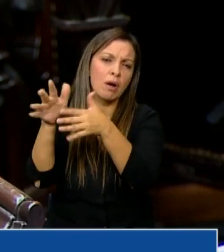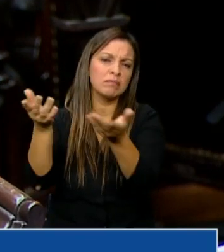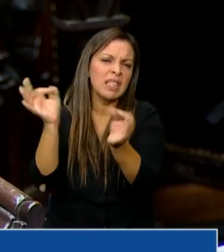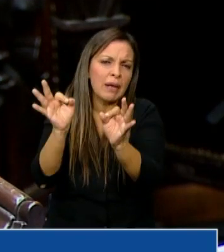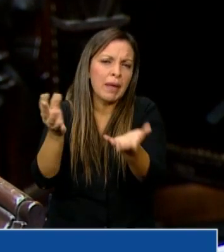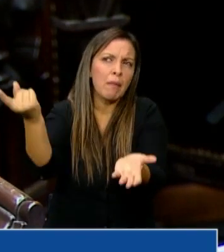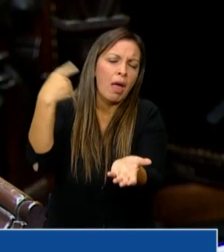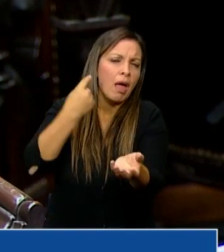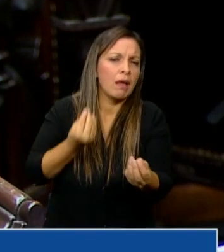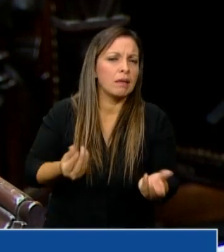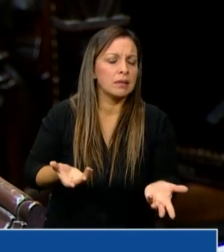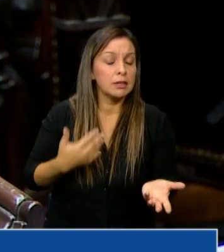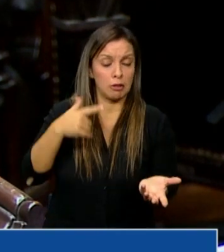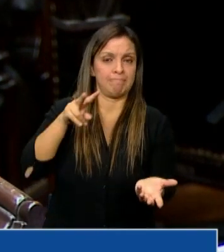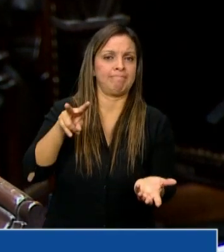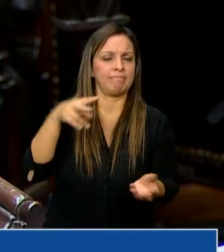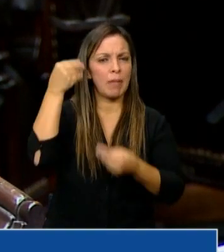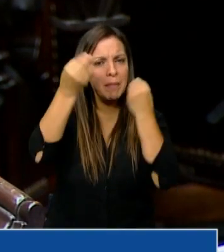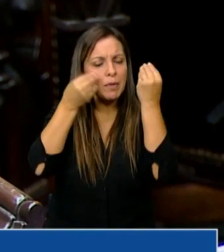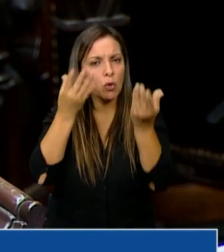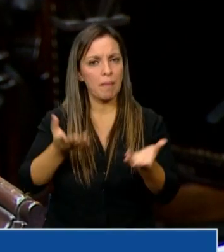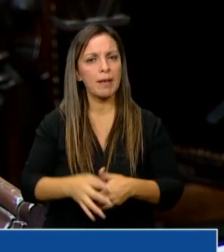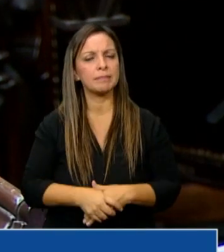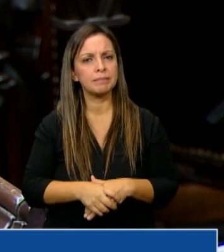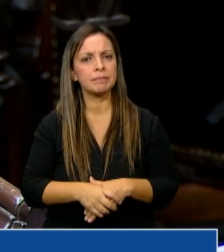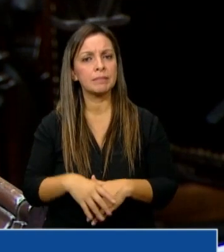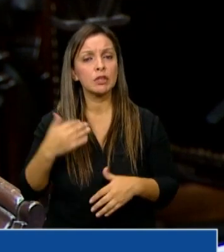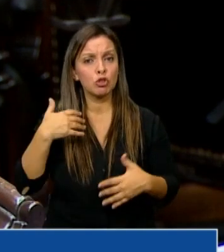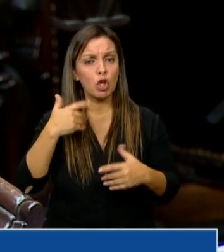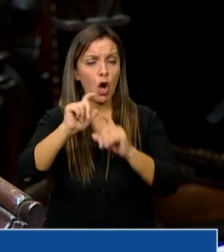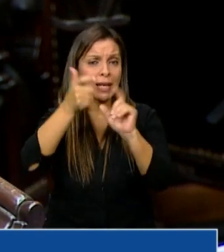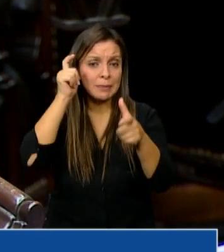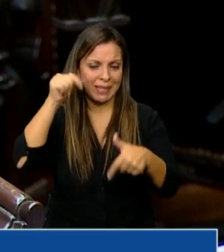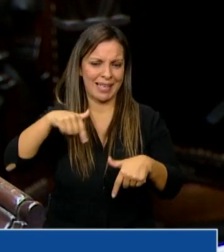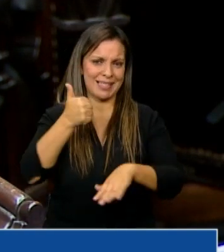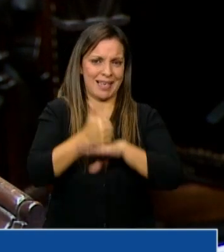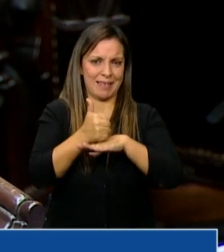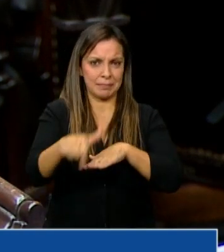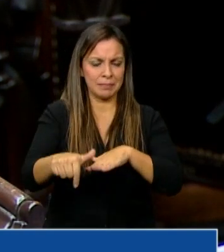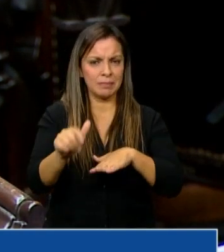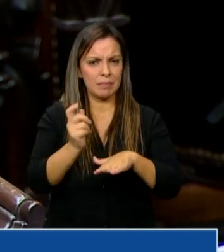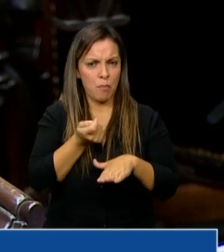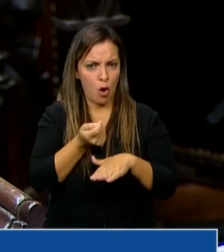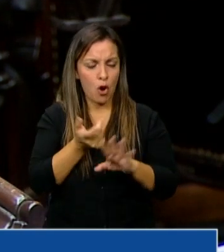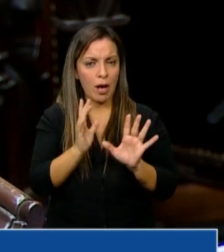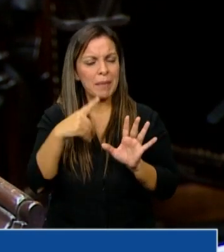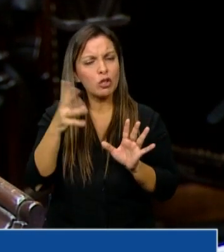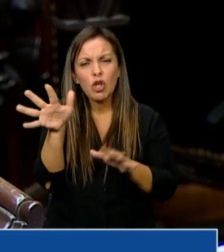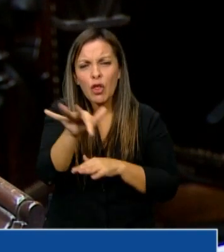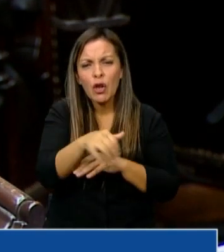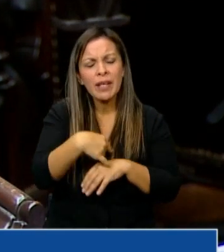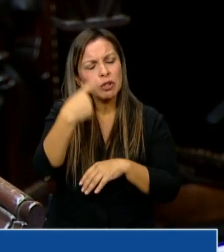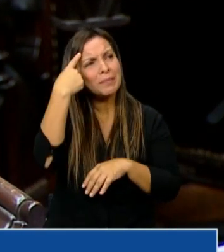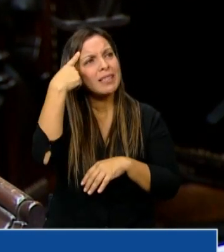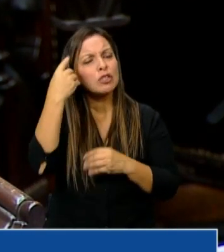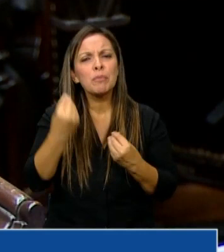Y la verdad que me preocupa, la verdad que tengo muy poca experiencia en este Congreso, y la verdad que pienso todos los días, porque este